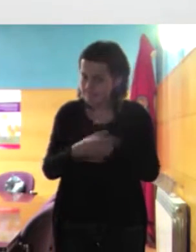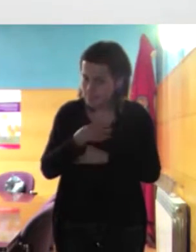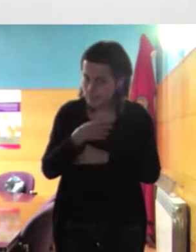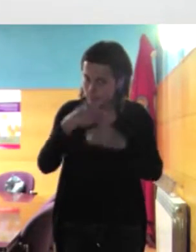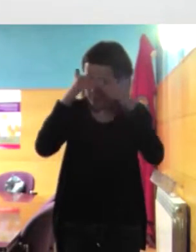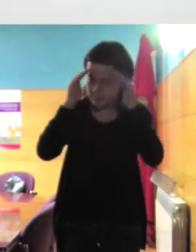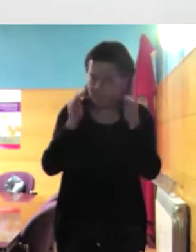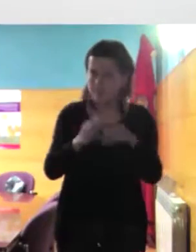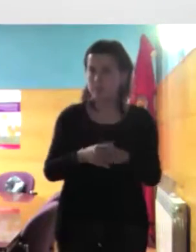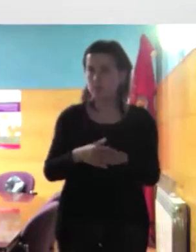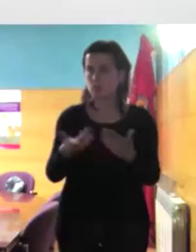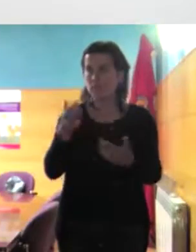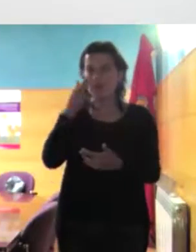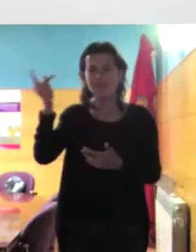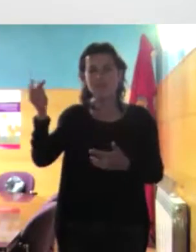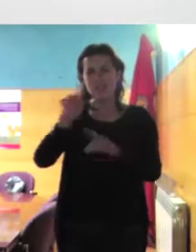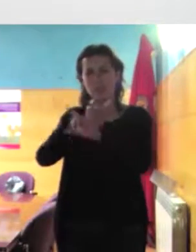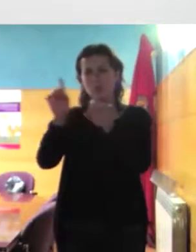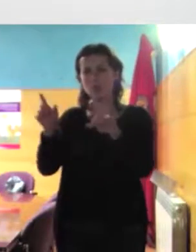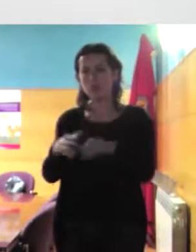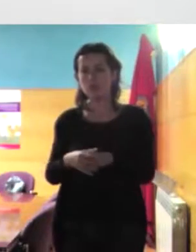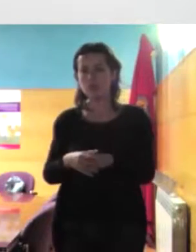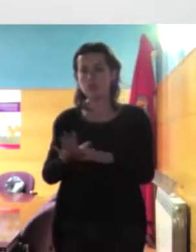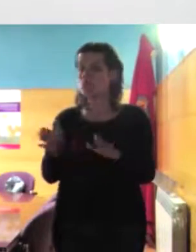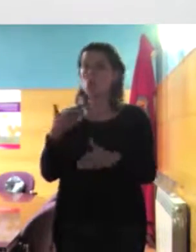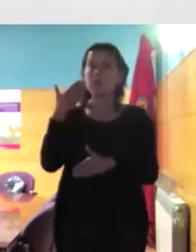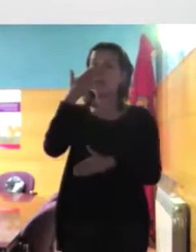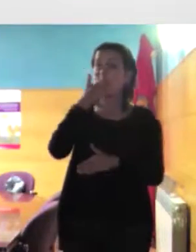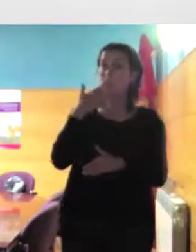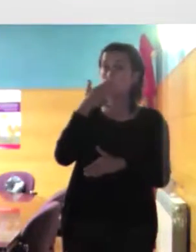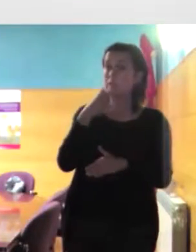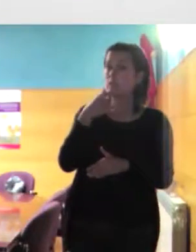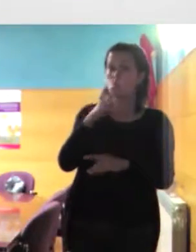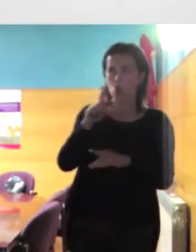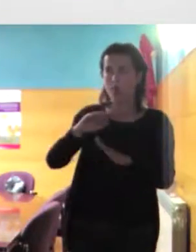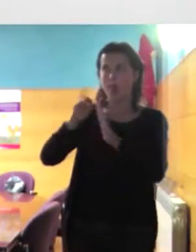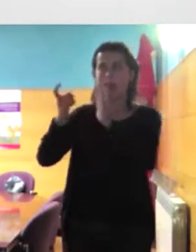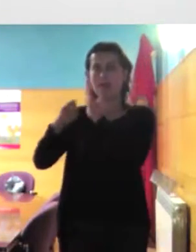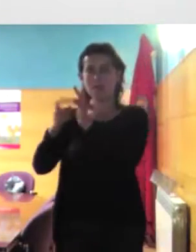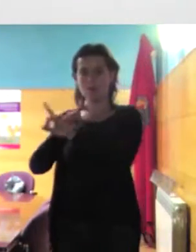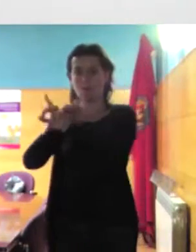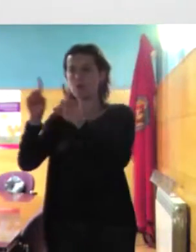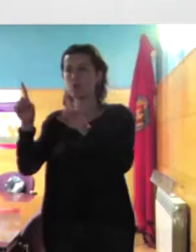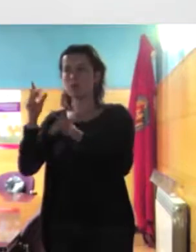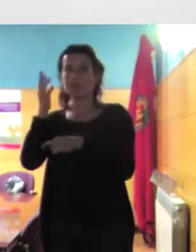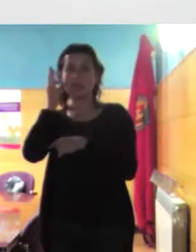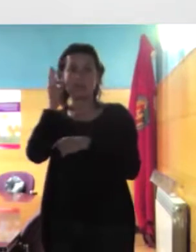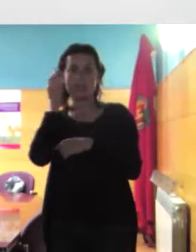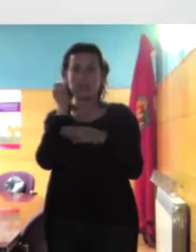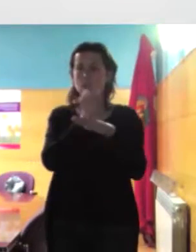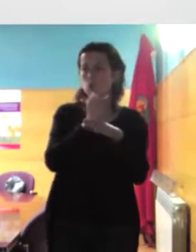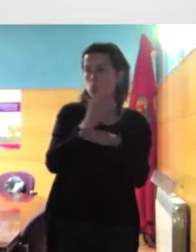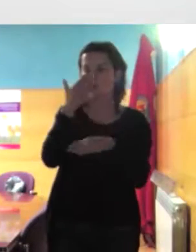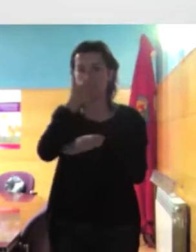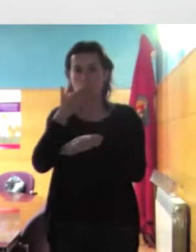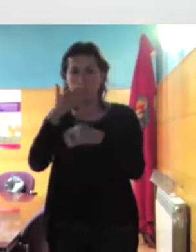está prohibido ahí no es que la escuela dijo no, no, no es que la ley lo prohíbe que las chavalas lleven el pañuelo al instituto a la